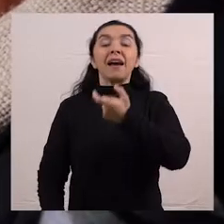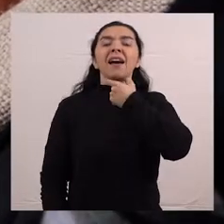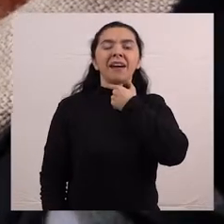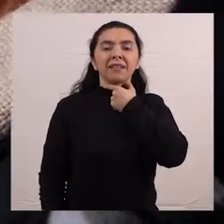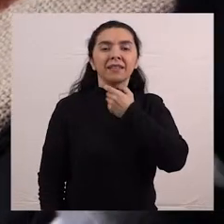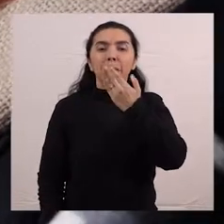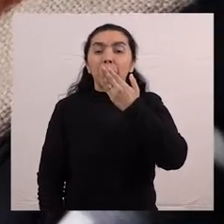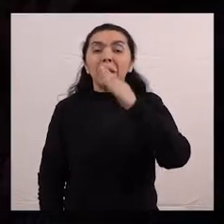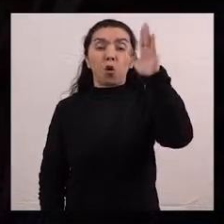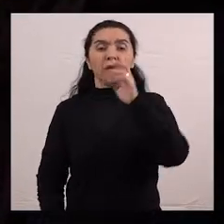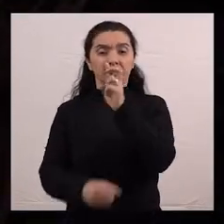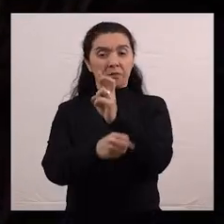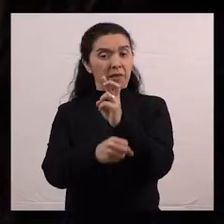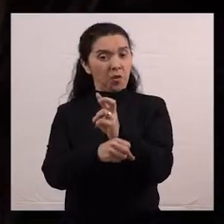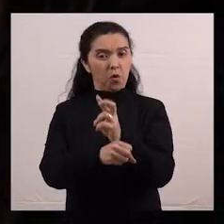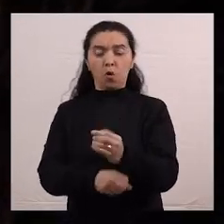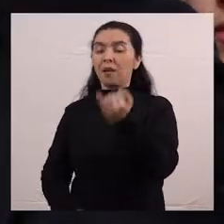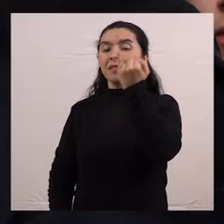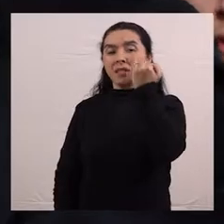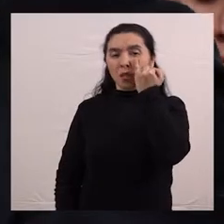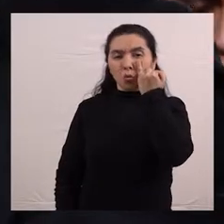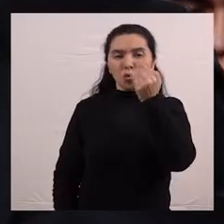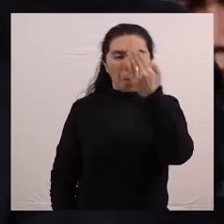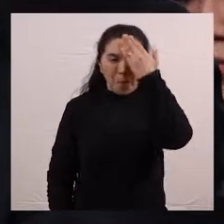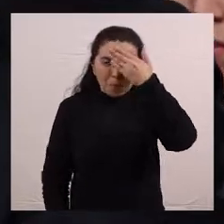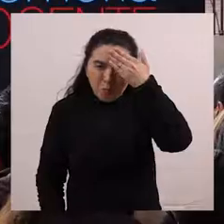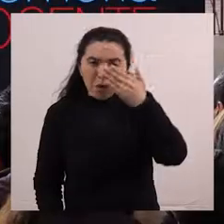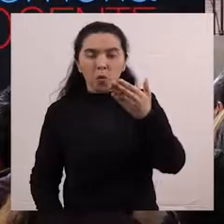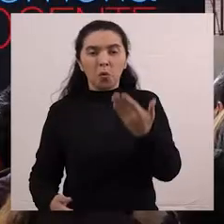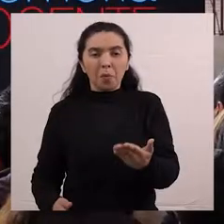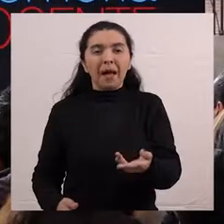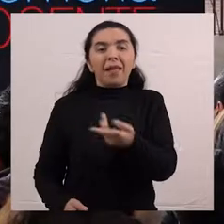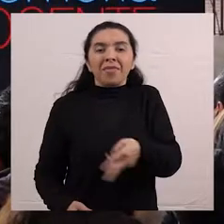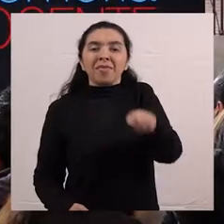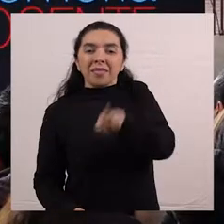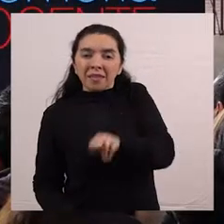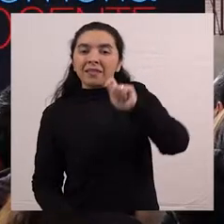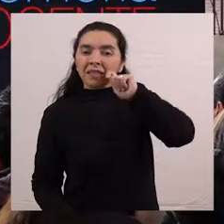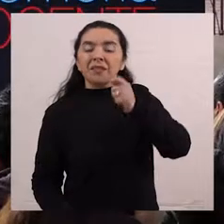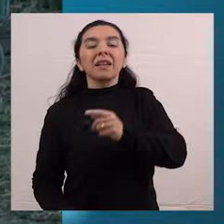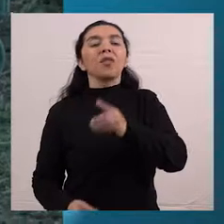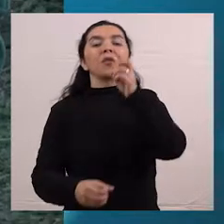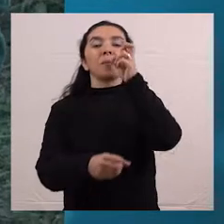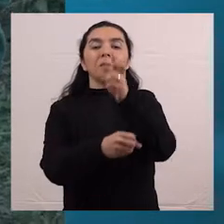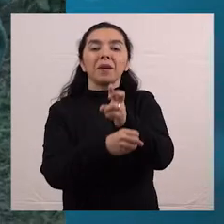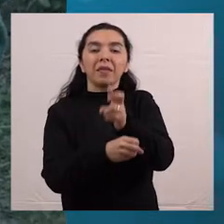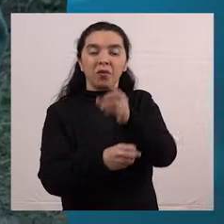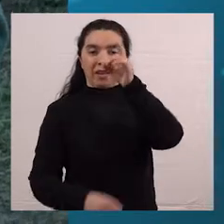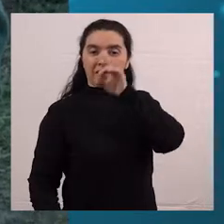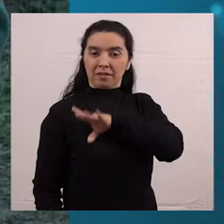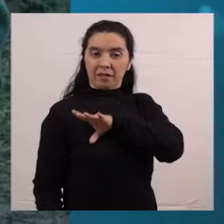garantizar mejores pedagogos. Es la institución que se va a preocupar de resignificar la pedagogía chilena.